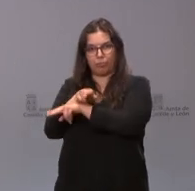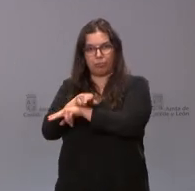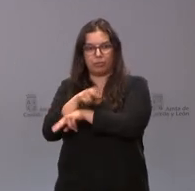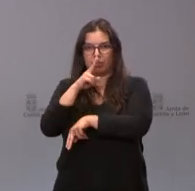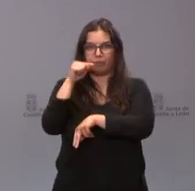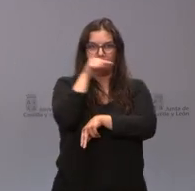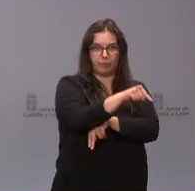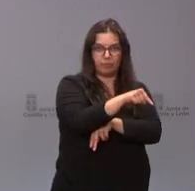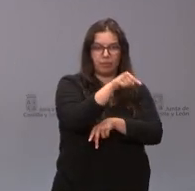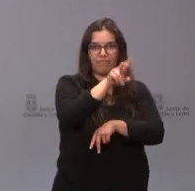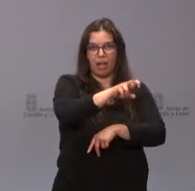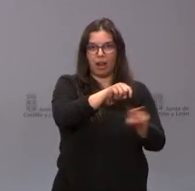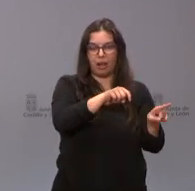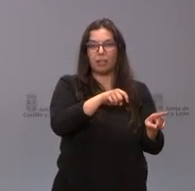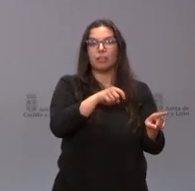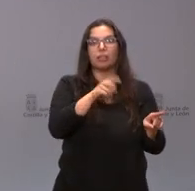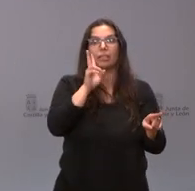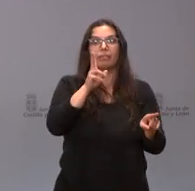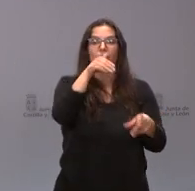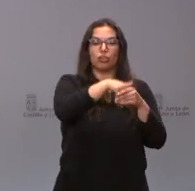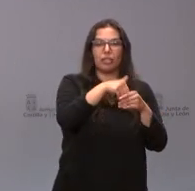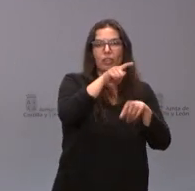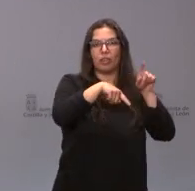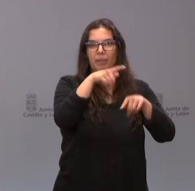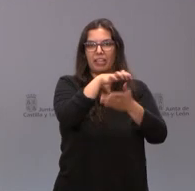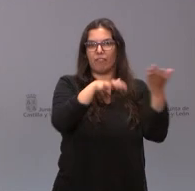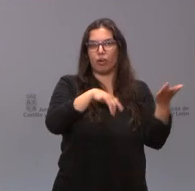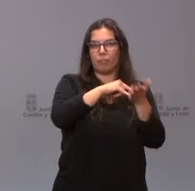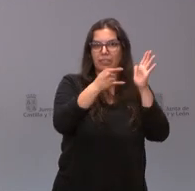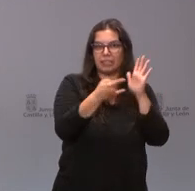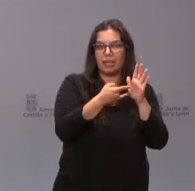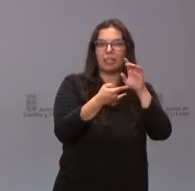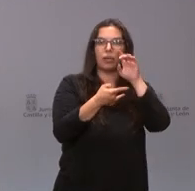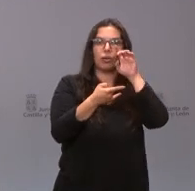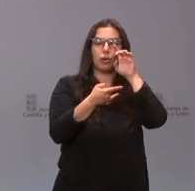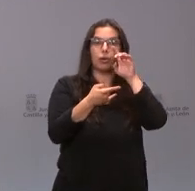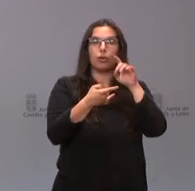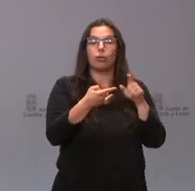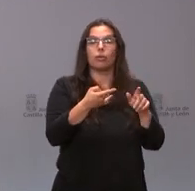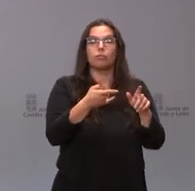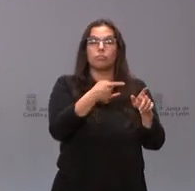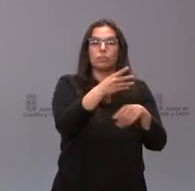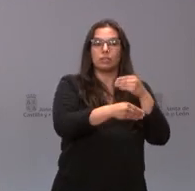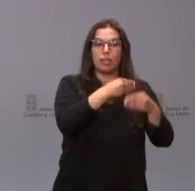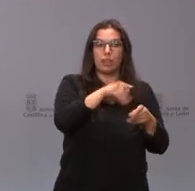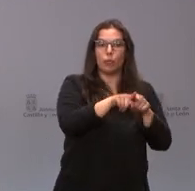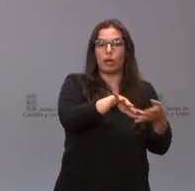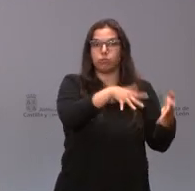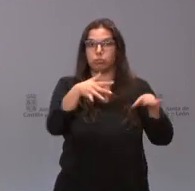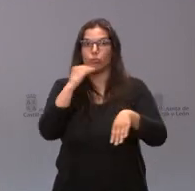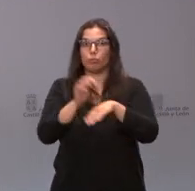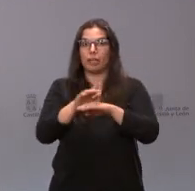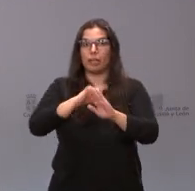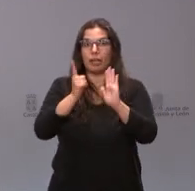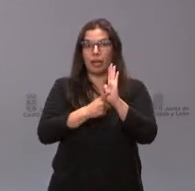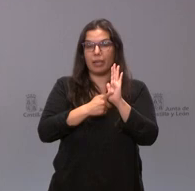contenido visto lo que sean los informes técnicos de lo que es la reserva de ley exigiera el ámbito de la aplicación de una ley pues iríamos por